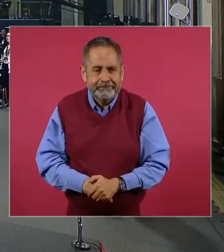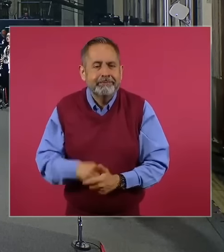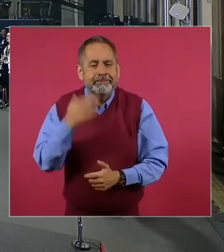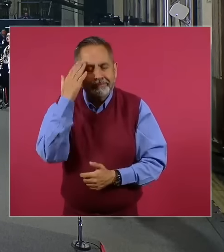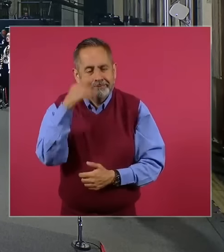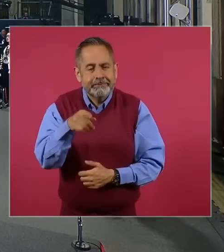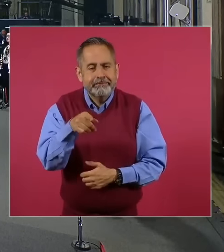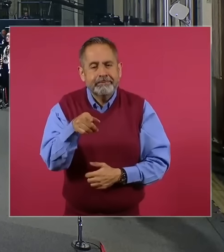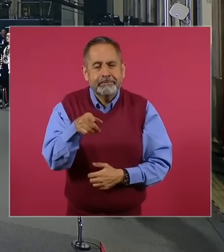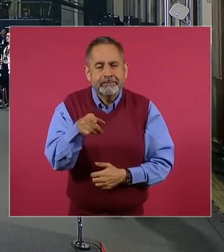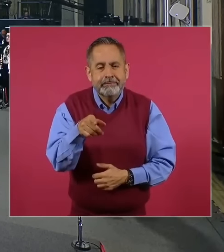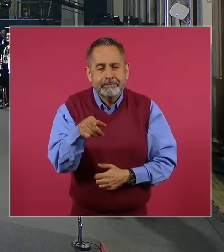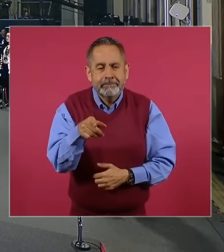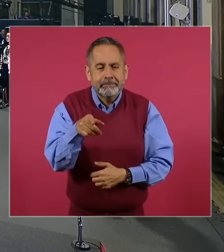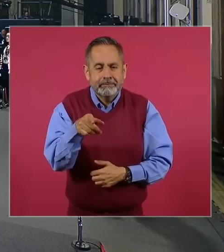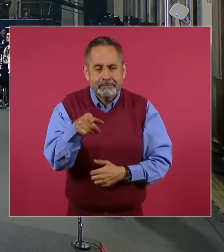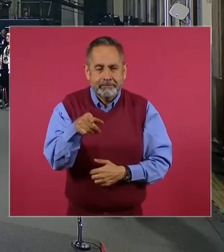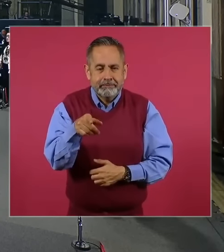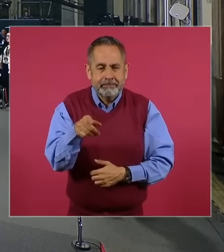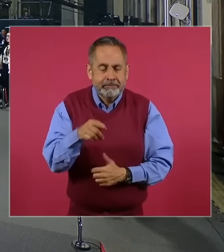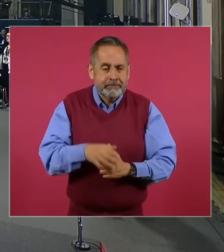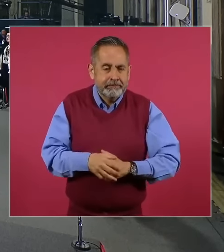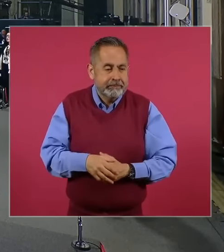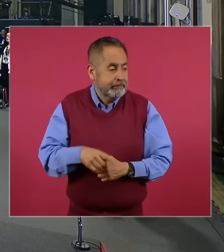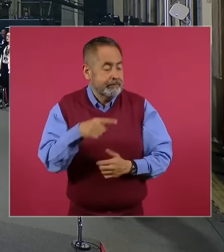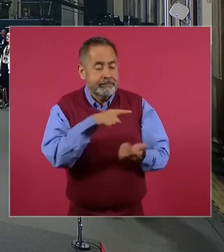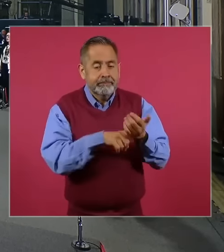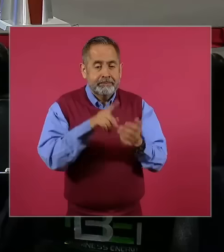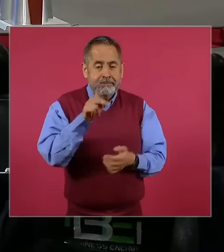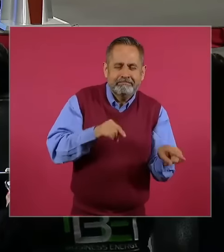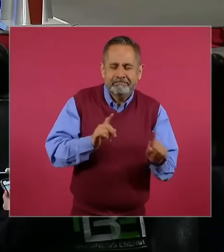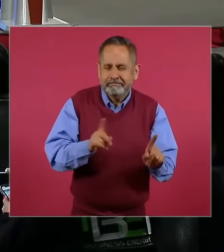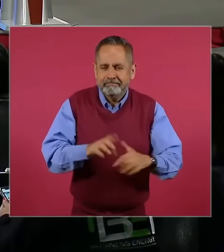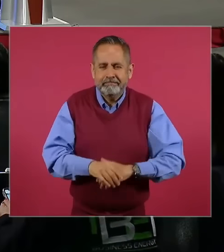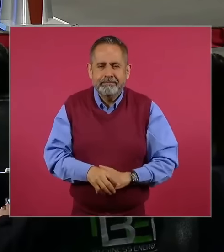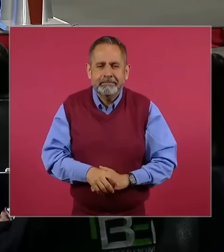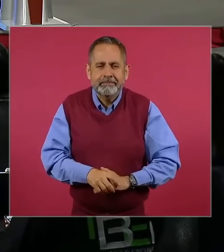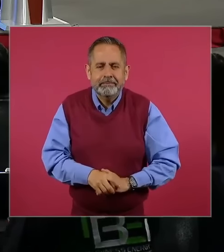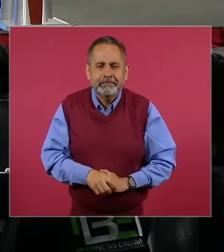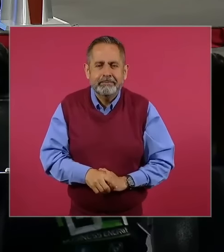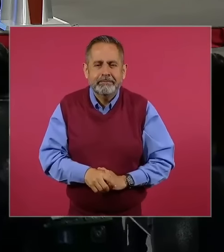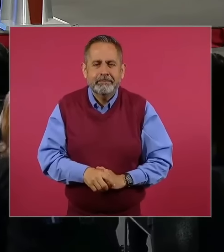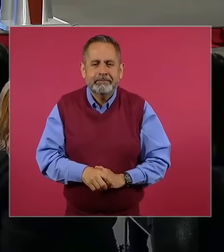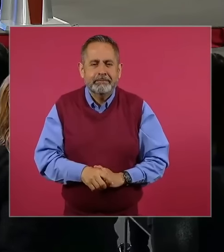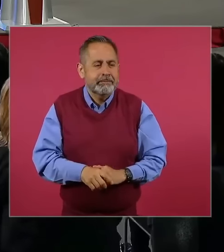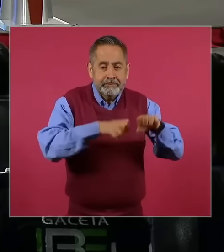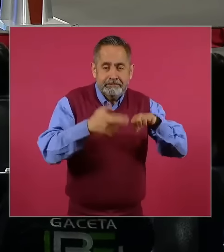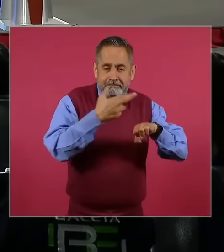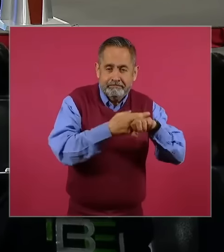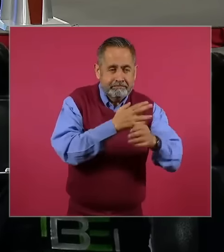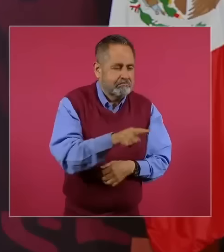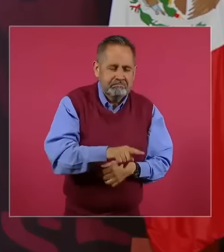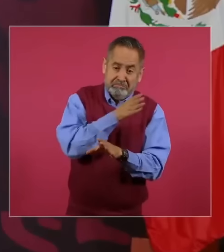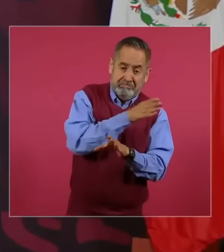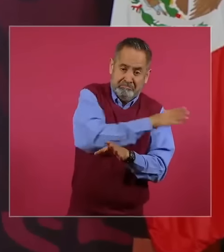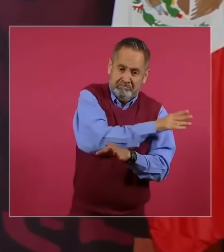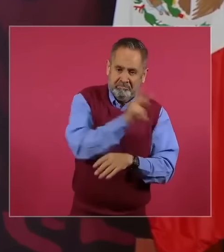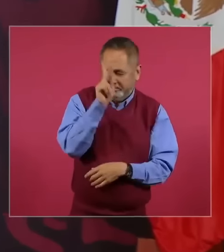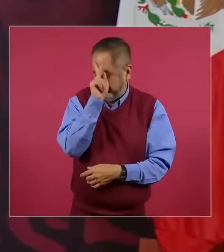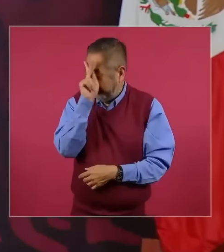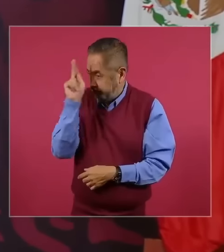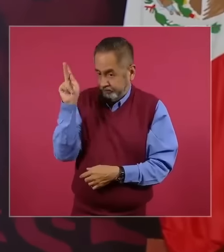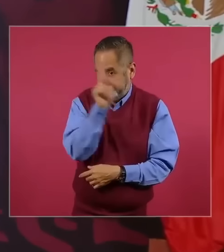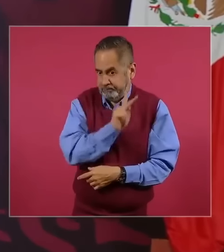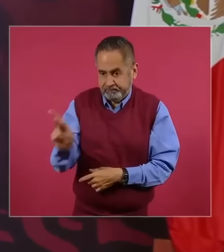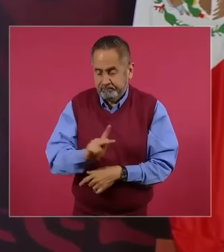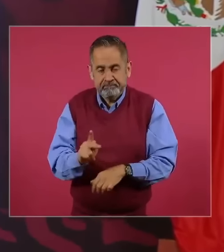hay, este, quién no, no está en los extremos, de los embajadores que han habido en